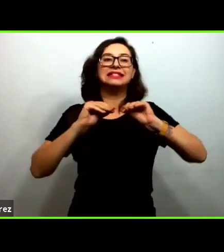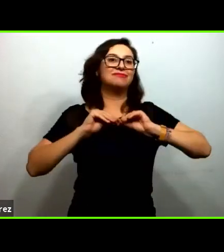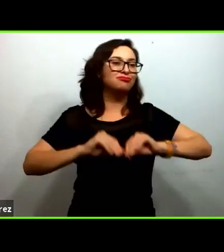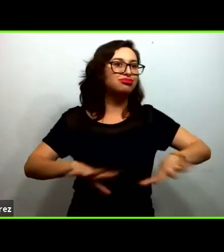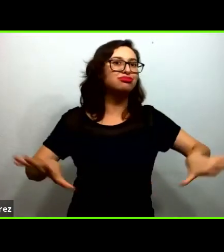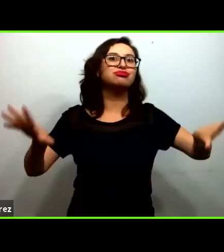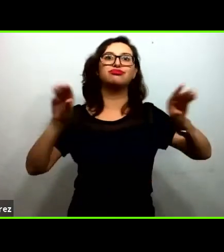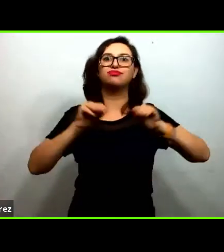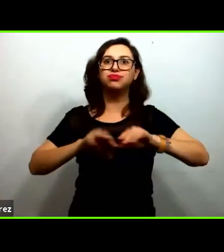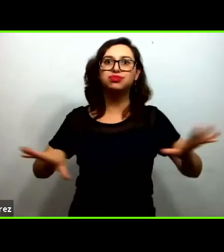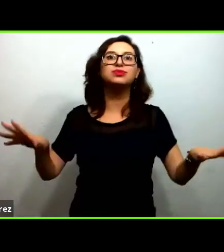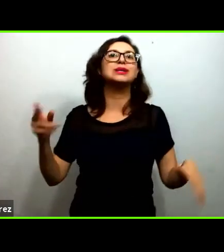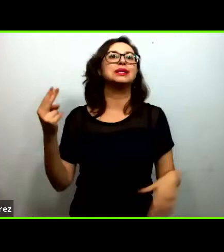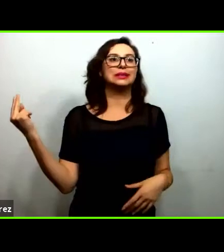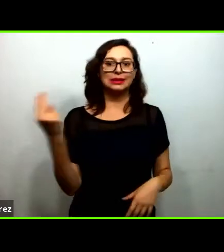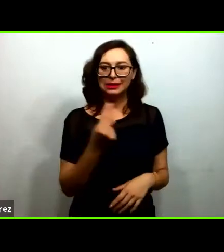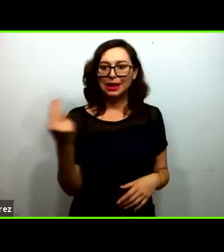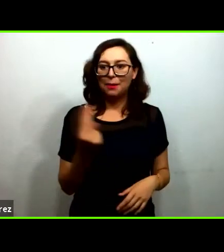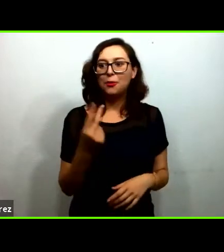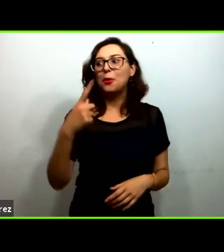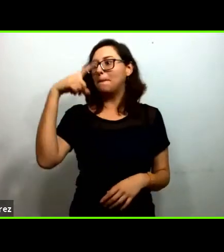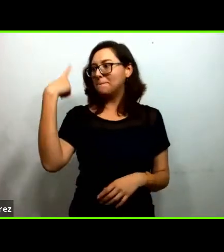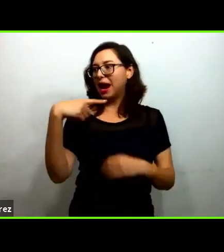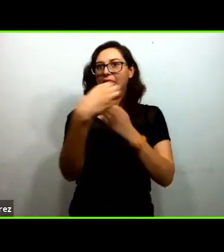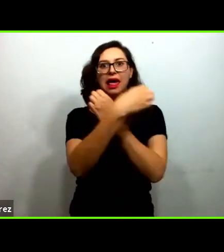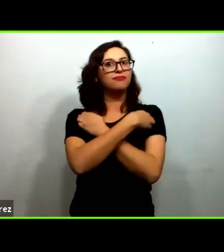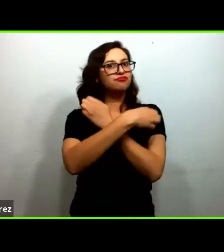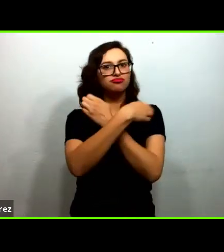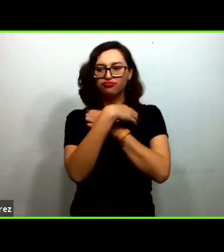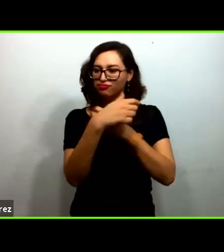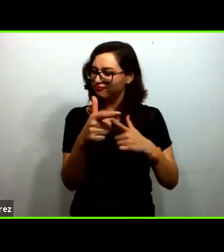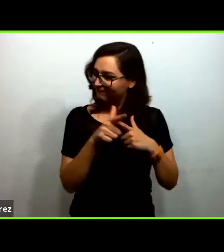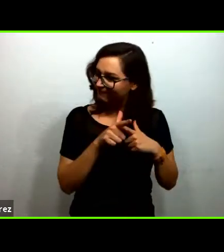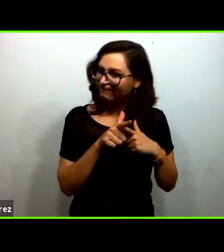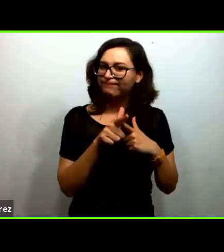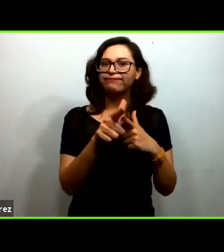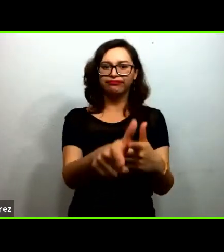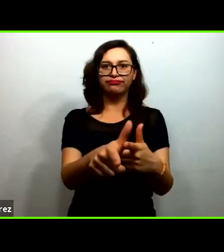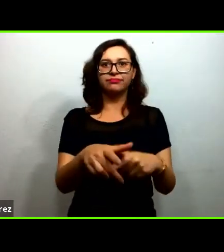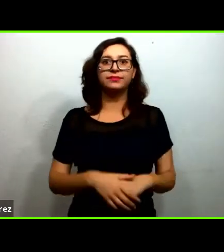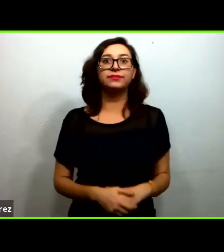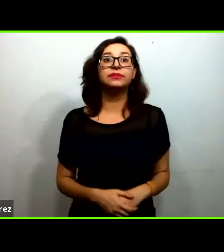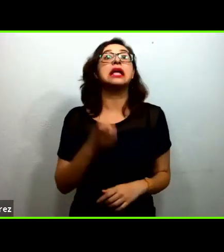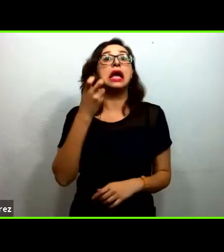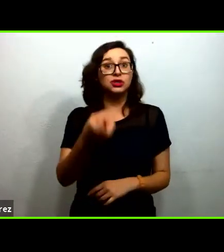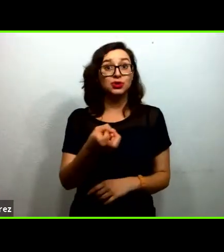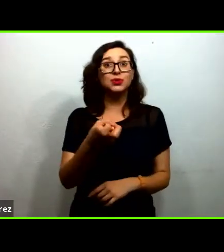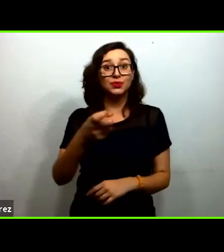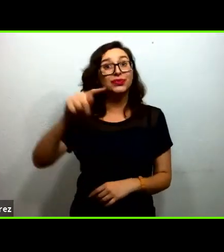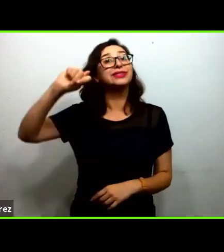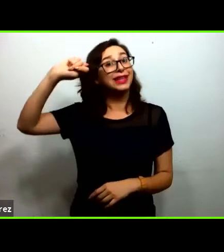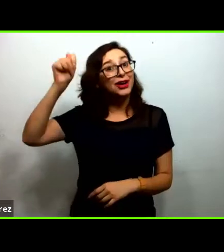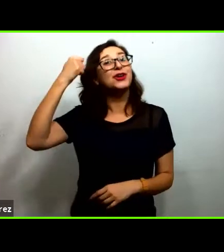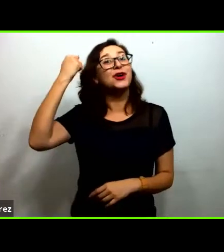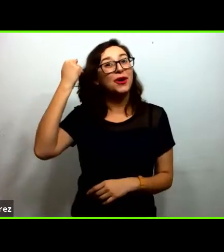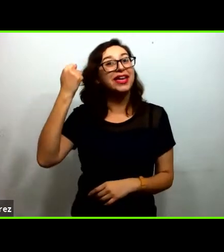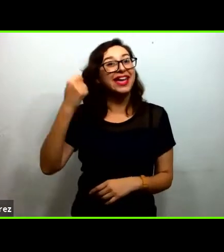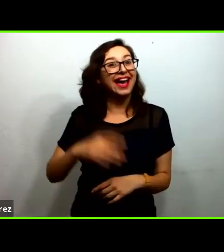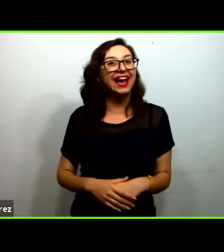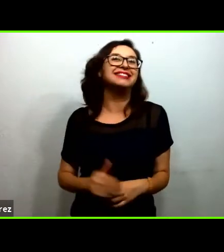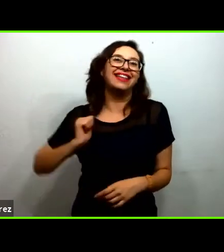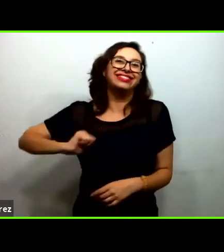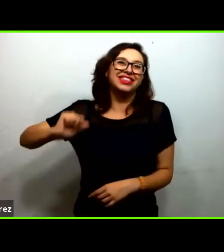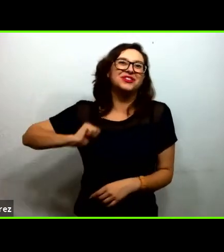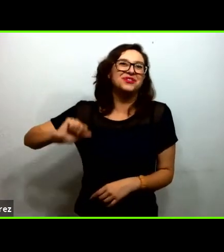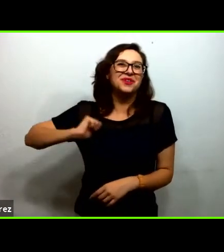que desarrollemos para llevar educación esto también es tecnología y es tecnología adecuada a